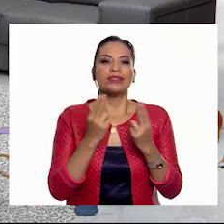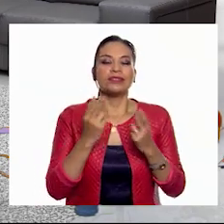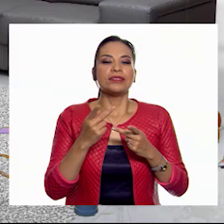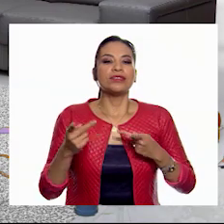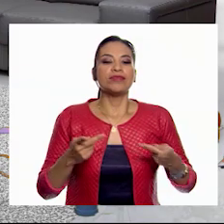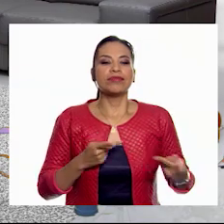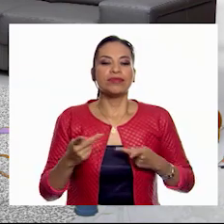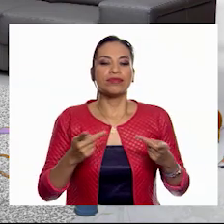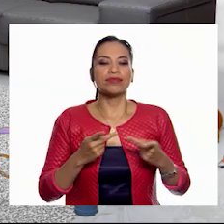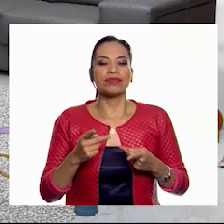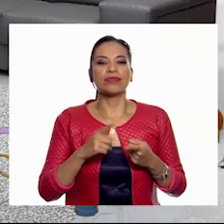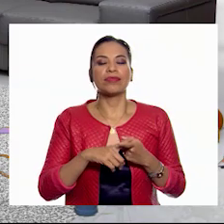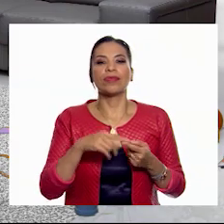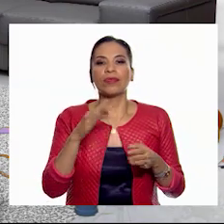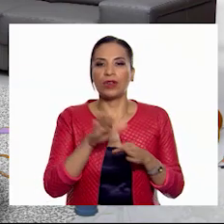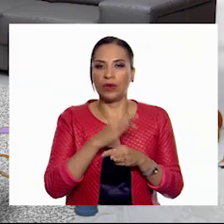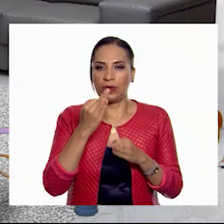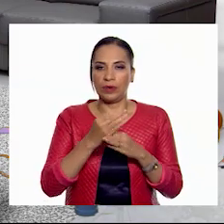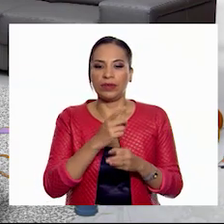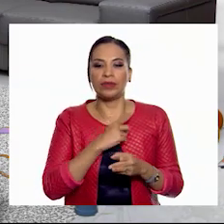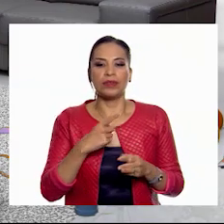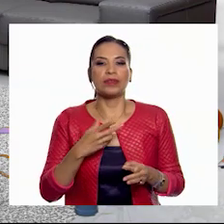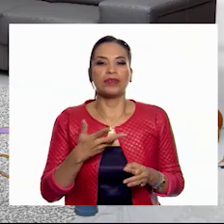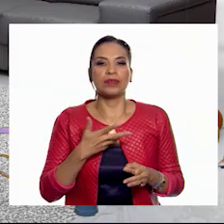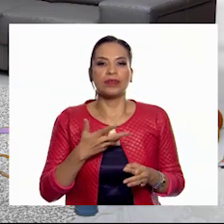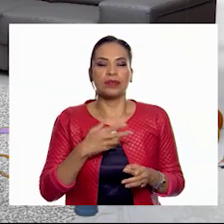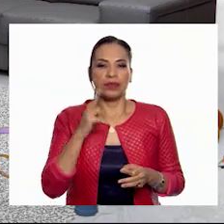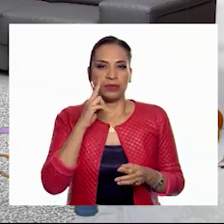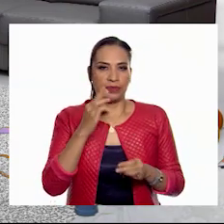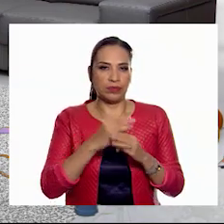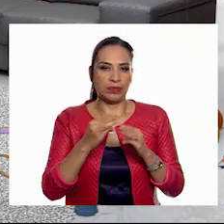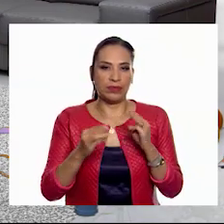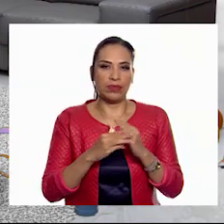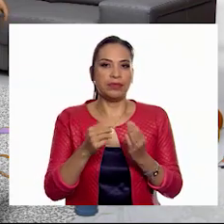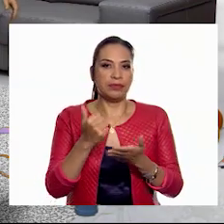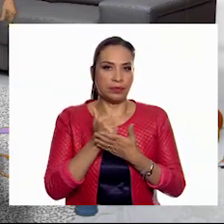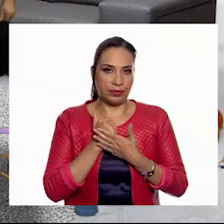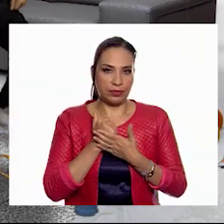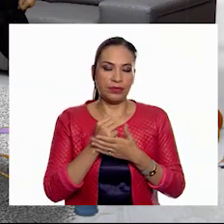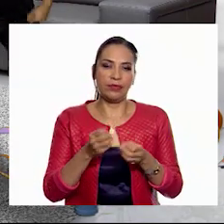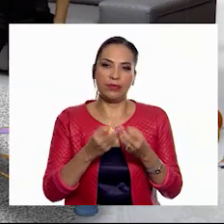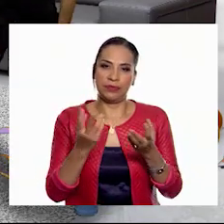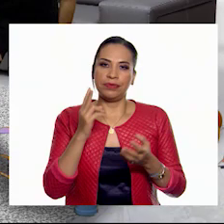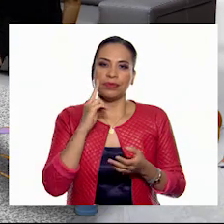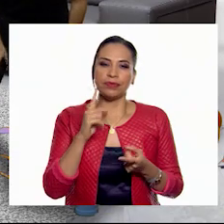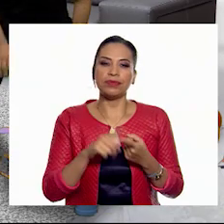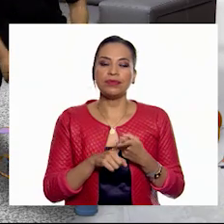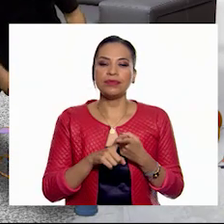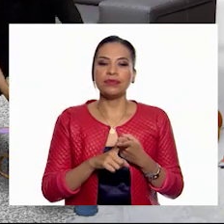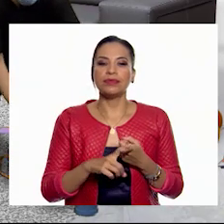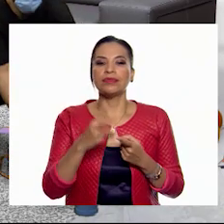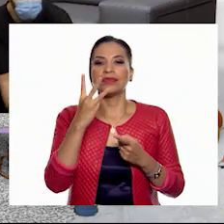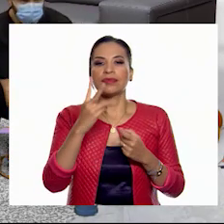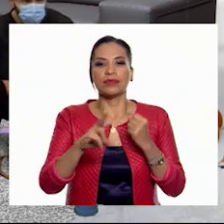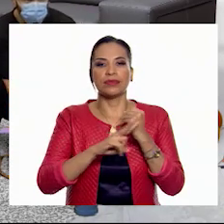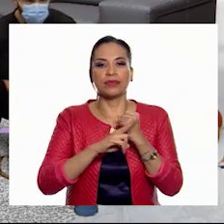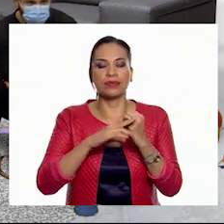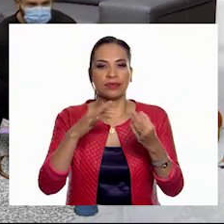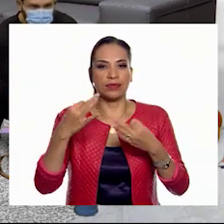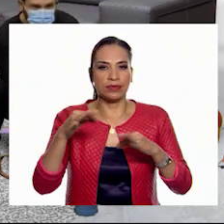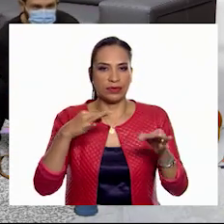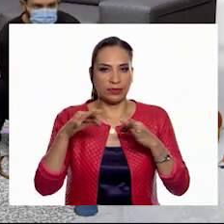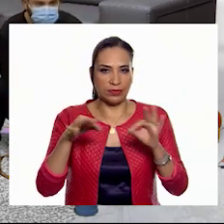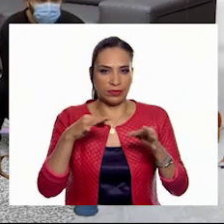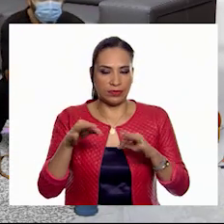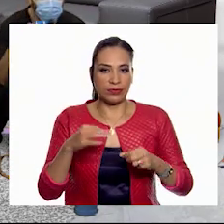Necesitamos prepararnos, Jorge. Así que tengan listos el siguiente material. ¿Me ayudas a enseñarlo? Claro. Son tres vasos de plástico.